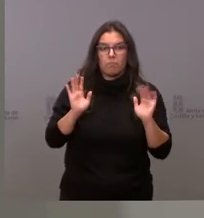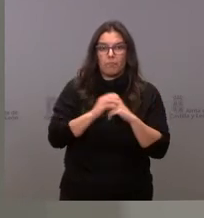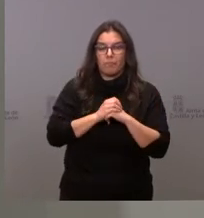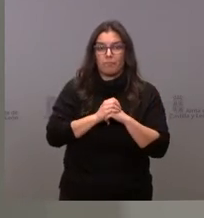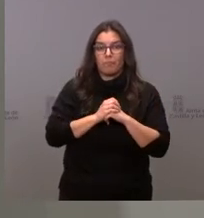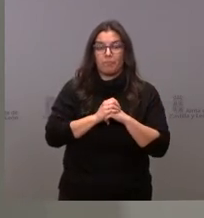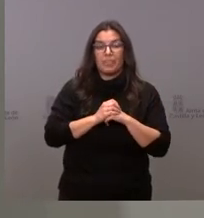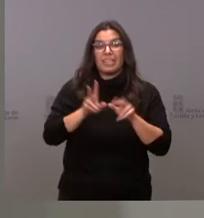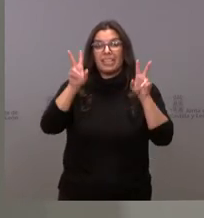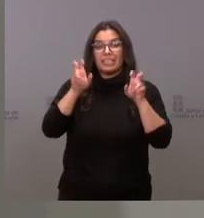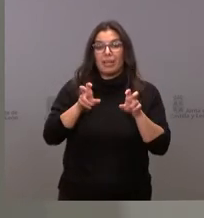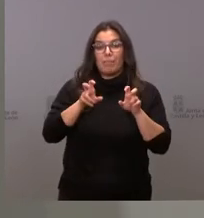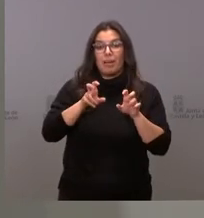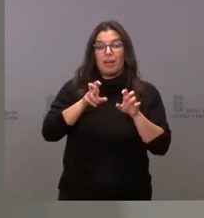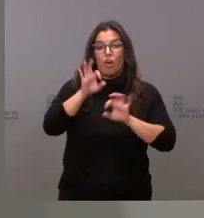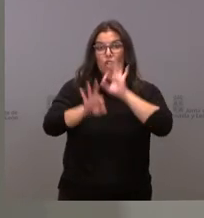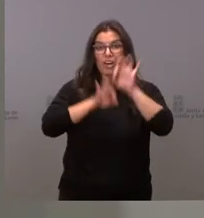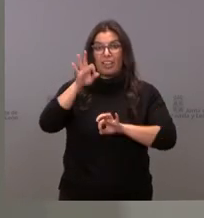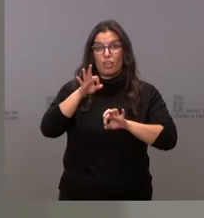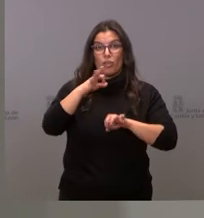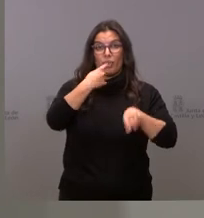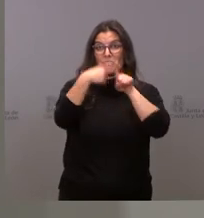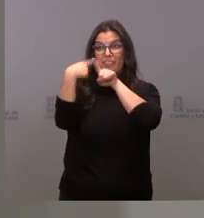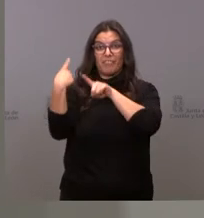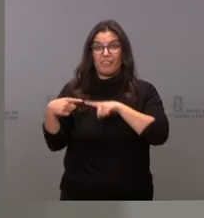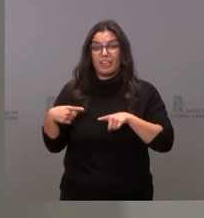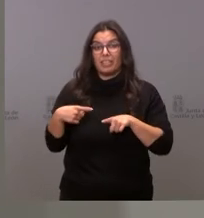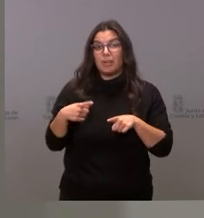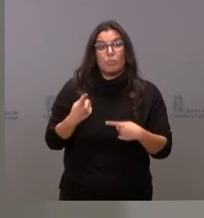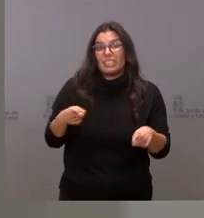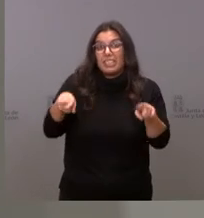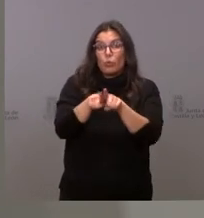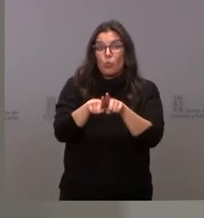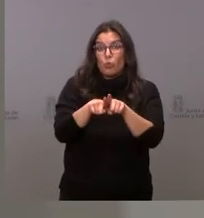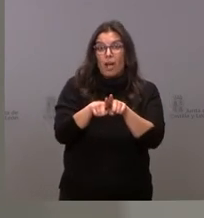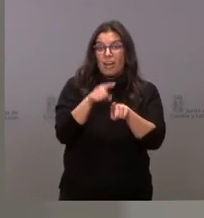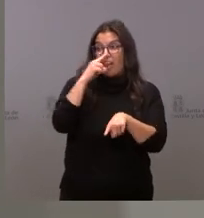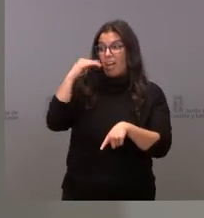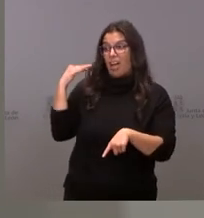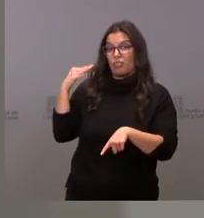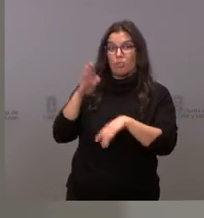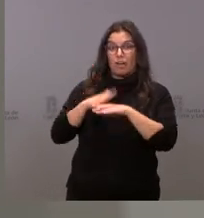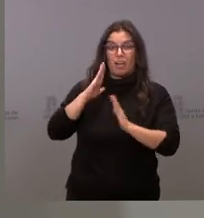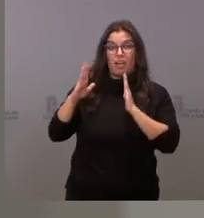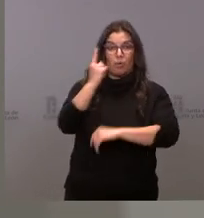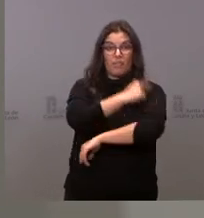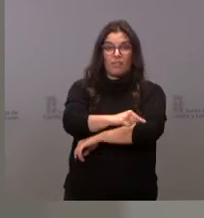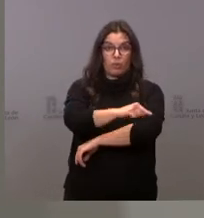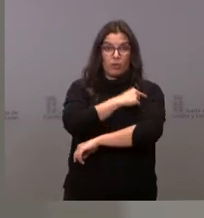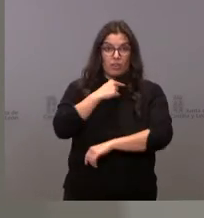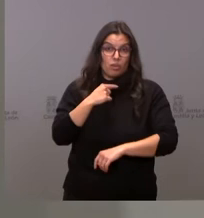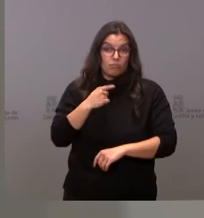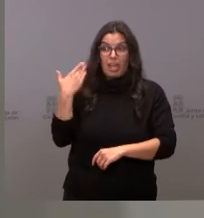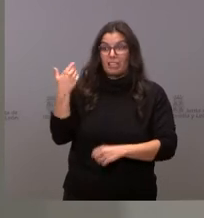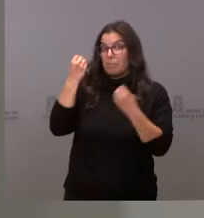sobre los diferentes protocolos el funcionamiento es exactamente igual que fue en las anteriores campañas de vacunación esperamos que nos vaya tan mal como en las anteriores